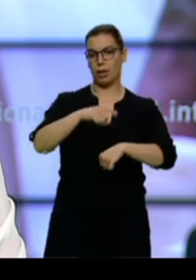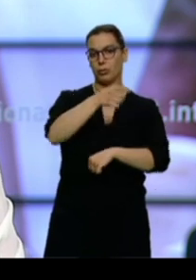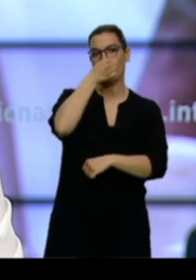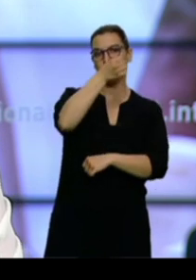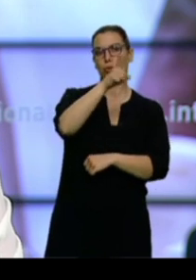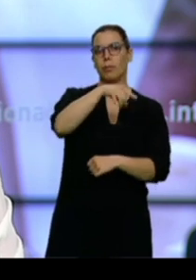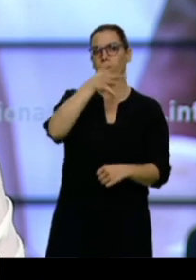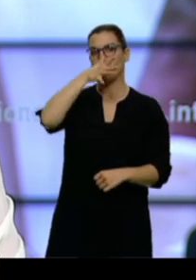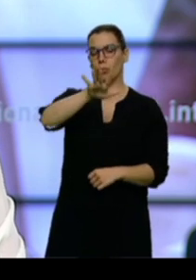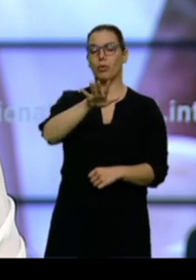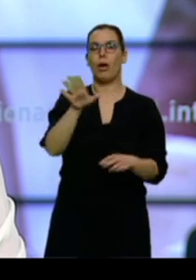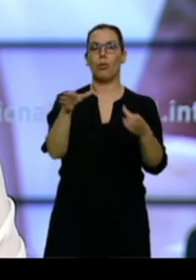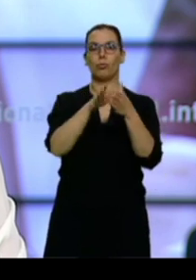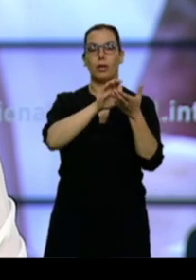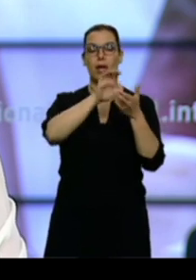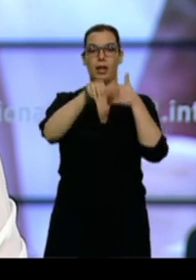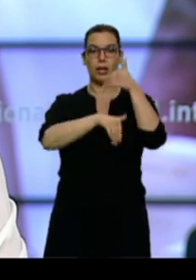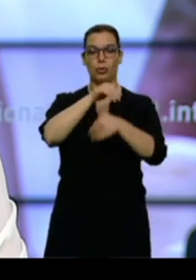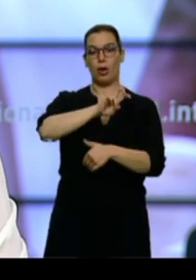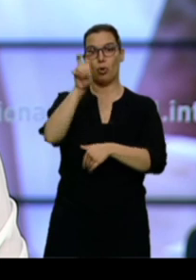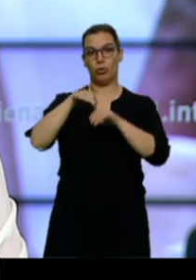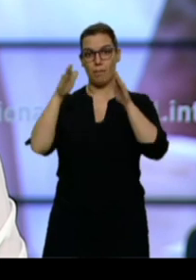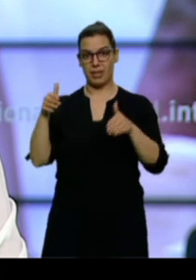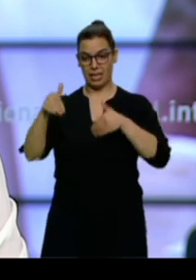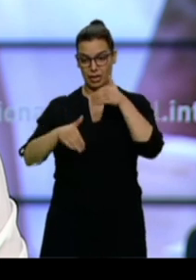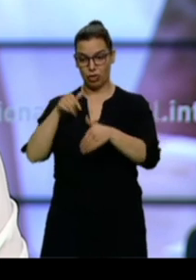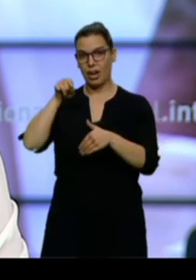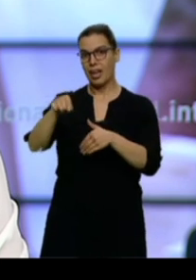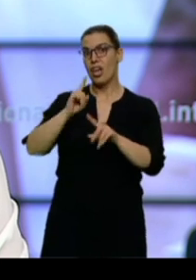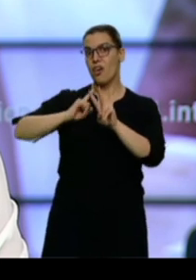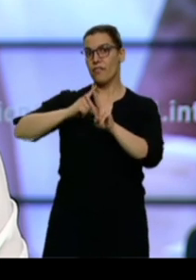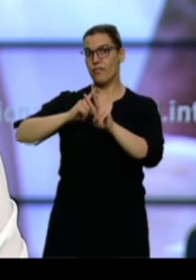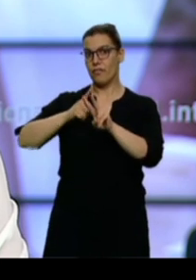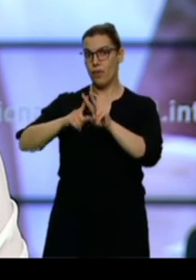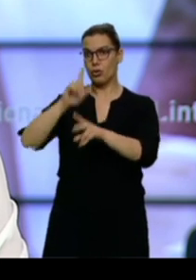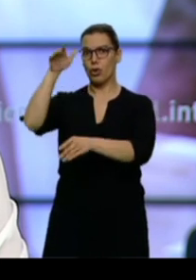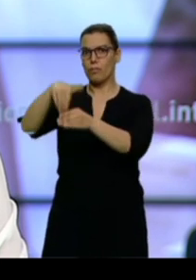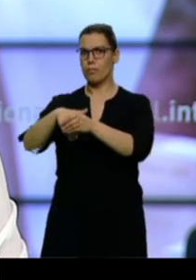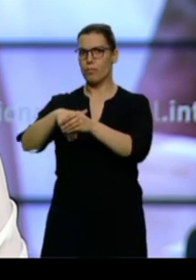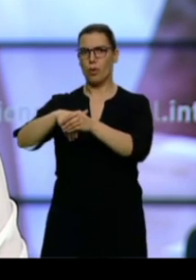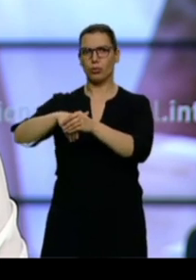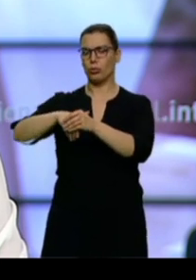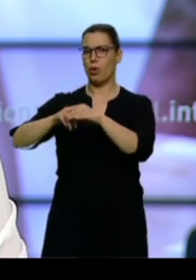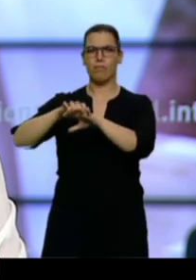los datos de otra mesa en la que Vox habría obtenido más votos que cualquiera de las otras formaciones.